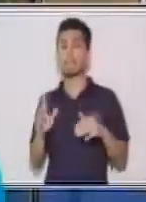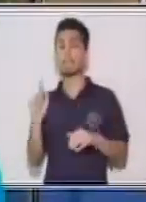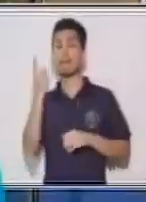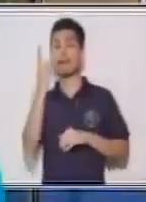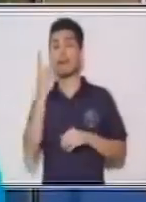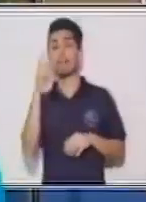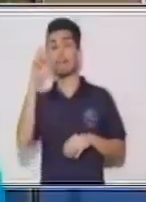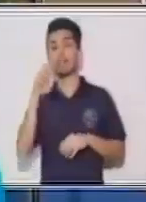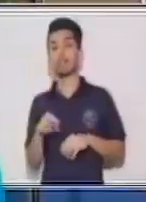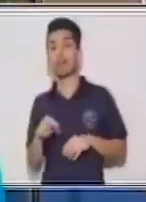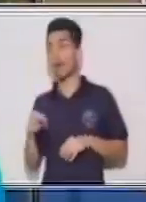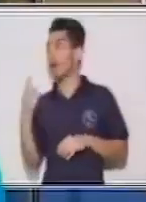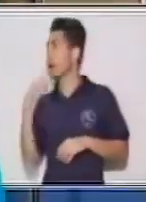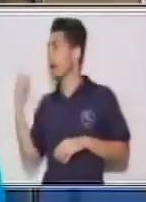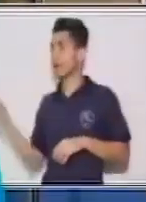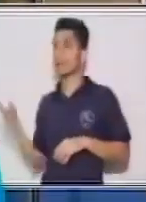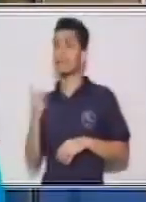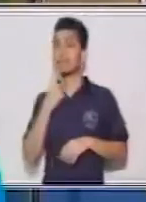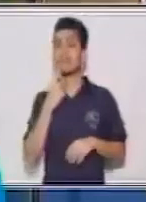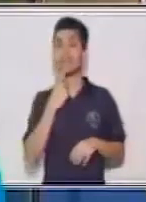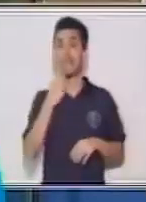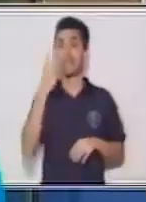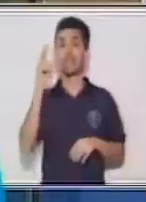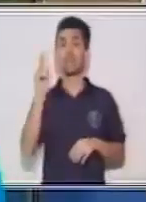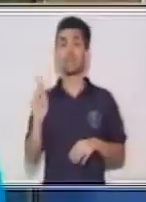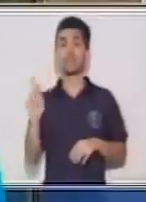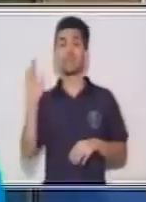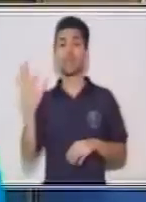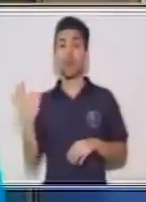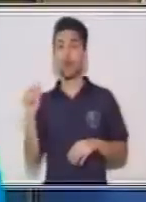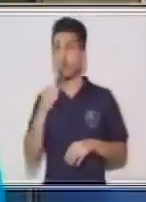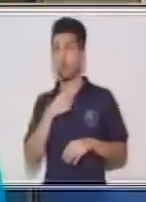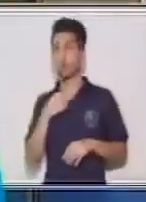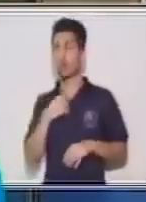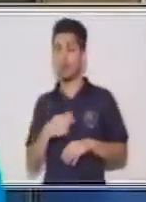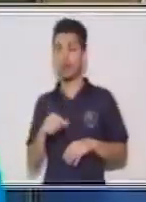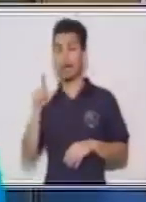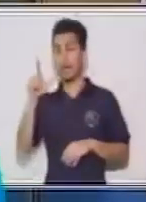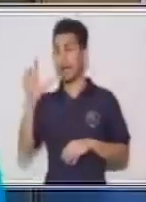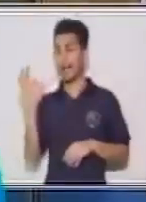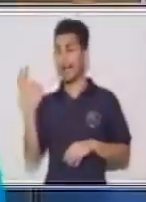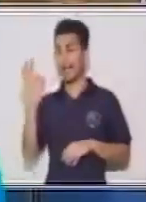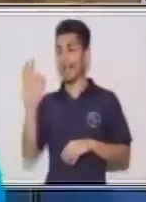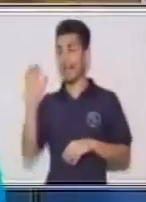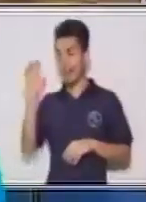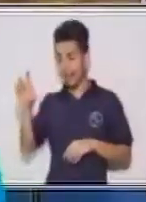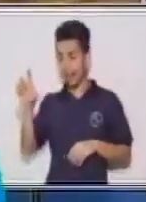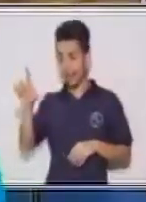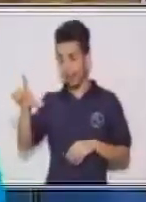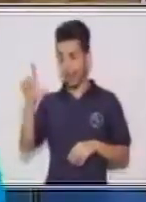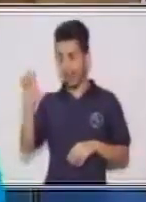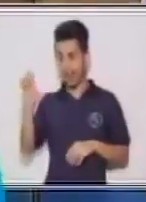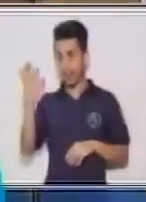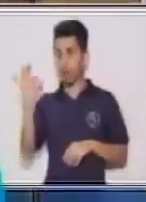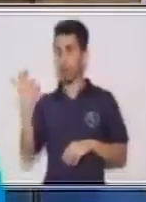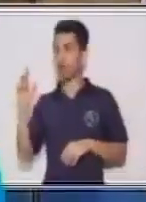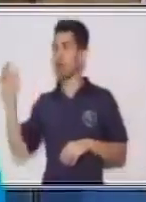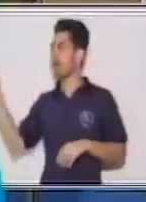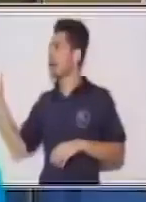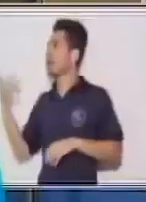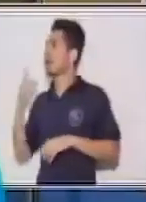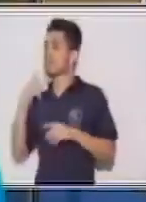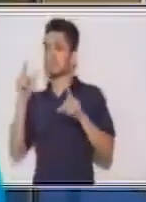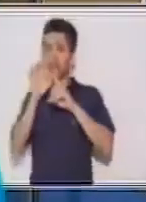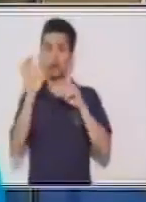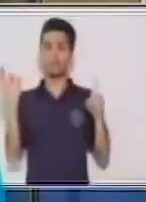yo leí o yo leeré. Este, ¿en qué tiempo lo estamos mencionando? Muy bien,